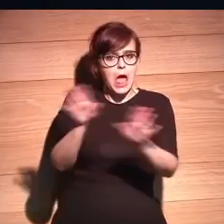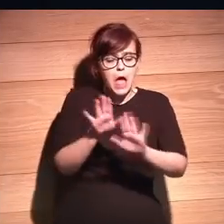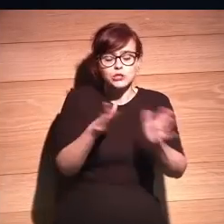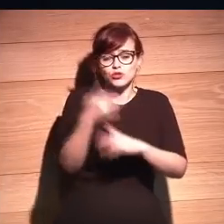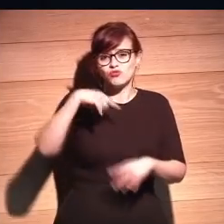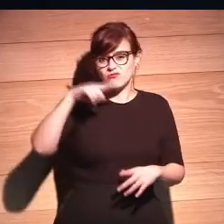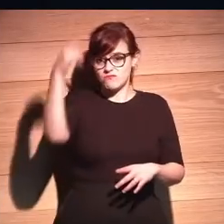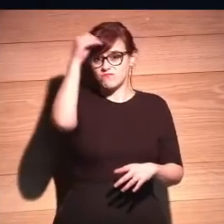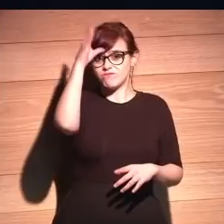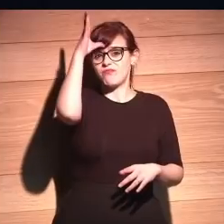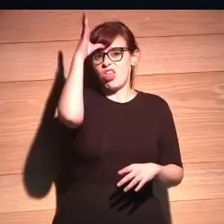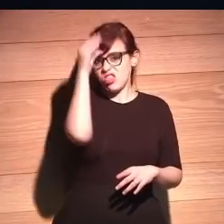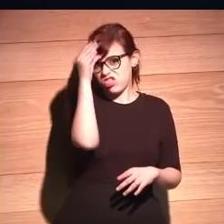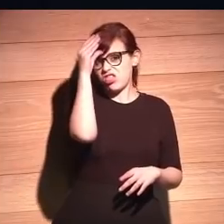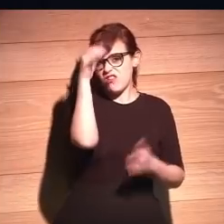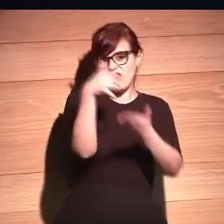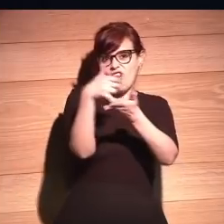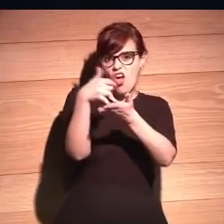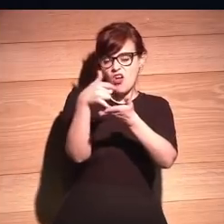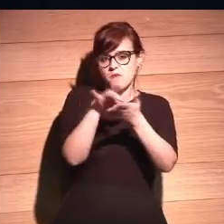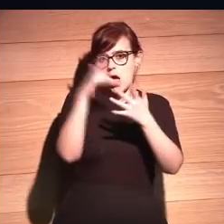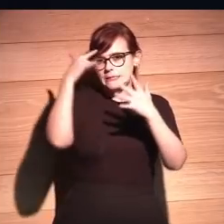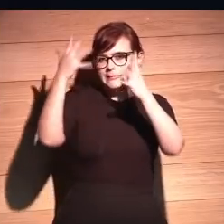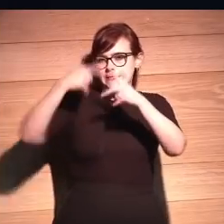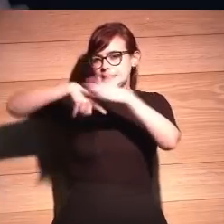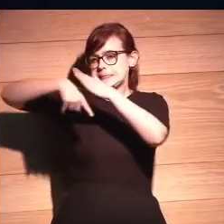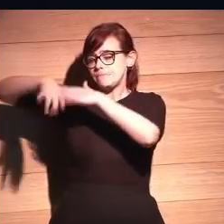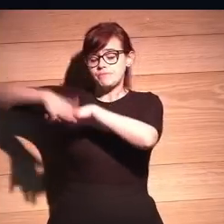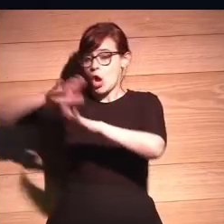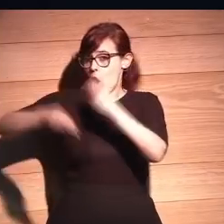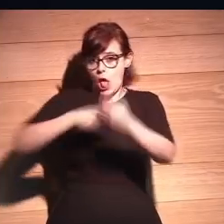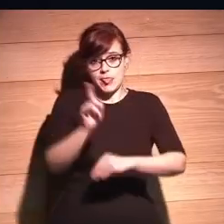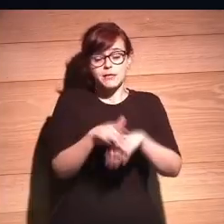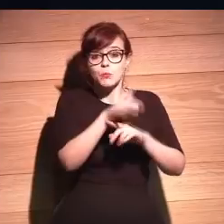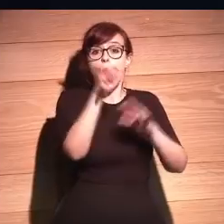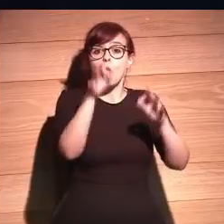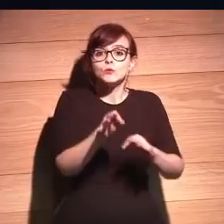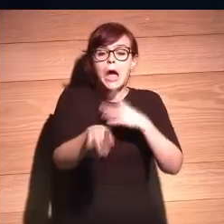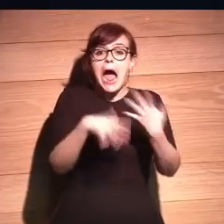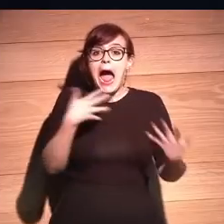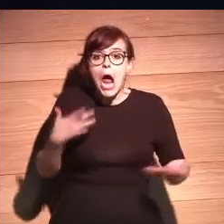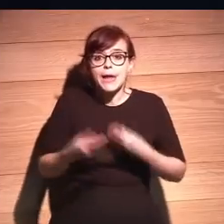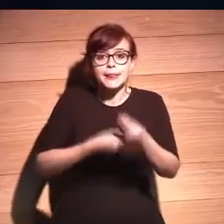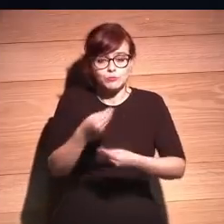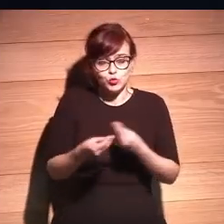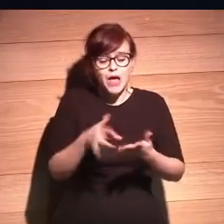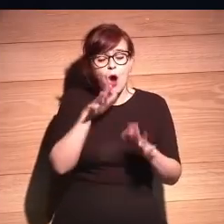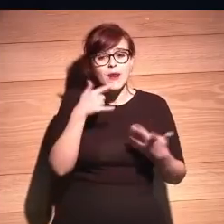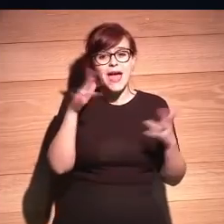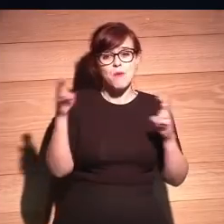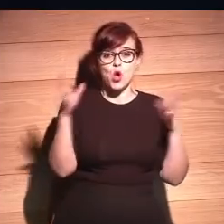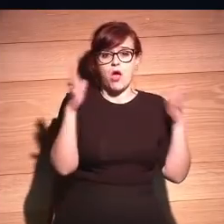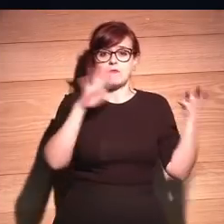intelectualmente. No hacemos esas operaciones. Y ahora llegamos a lo que tú me preguntas, ¿y dónde hemos llegado ahora? Pues estamos en la